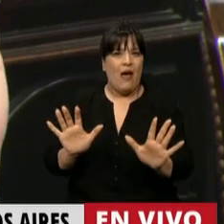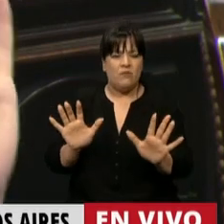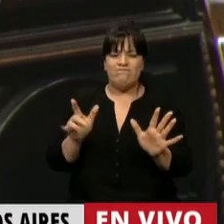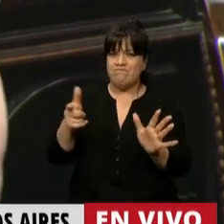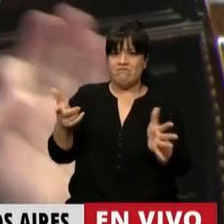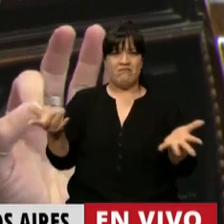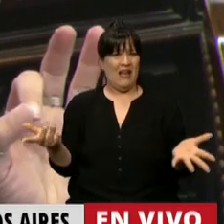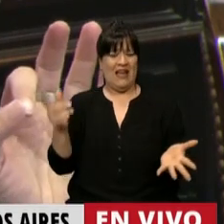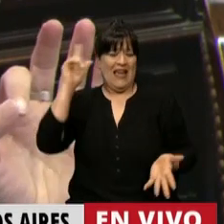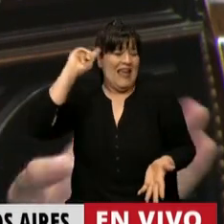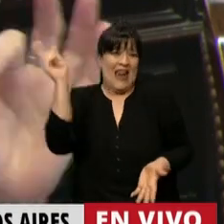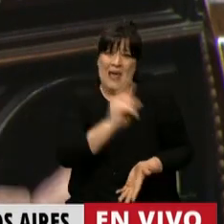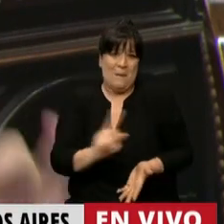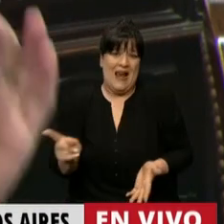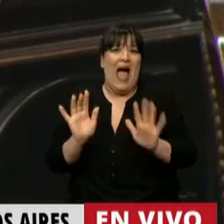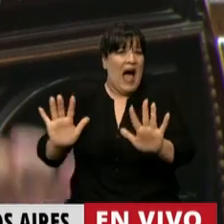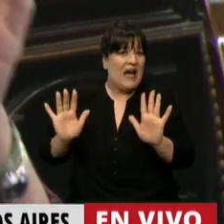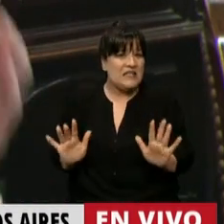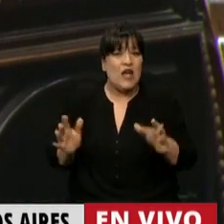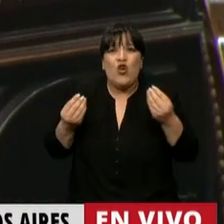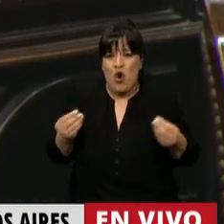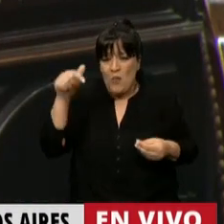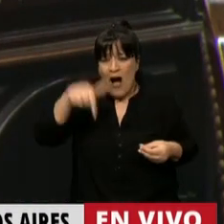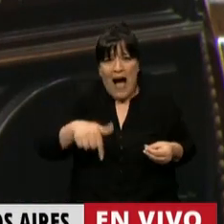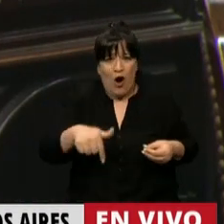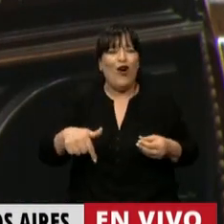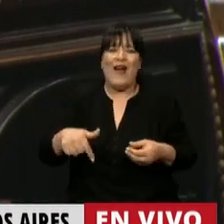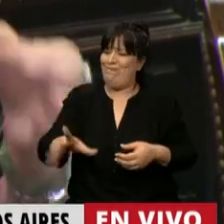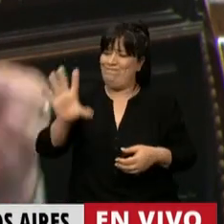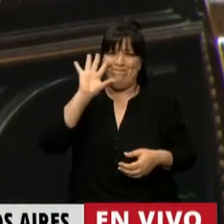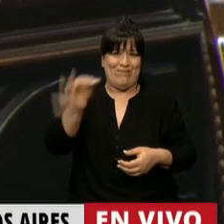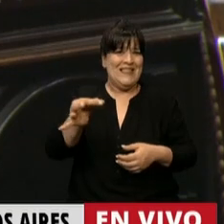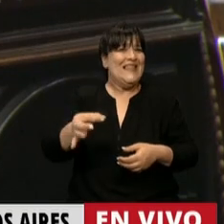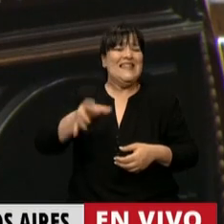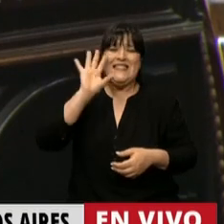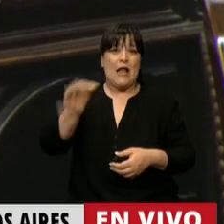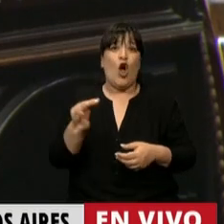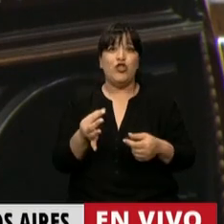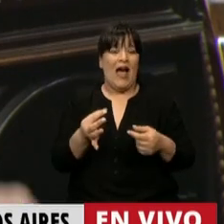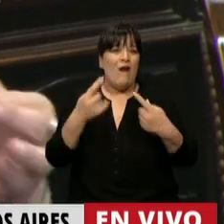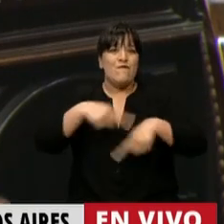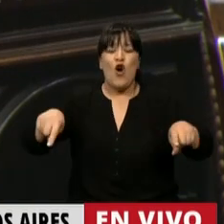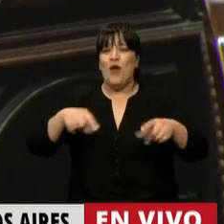Es increíble cómo en esto se corrobora que el capitalismo